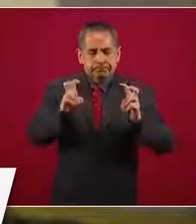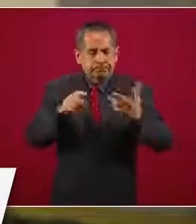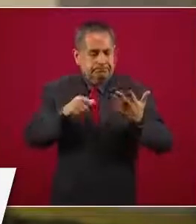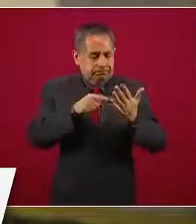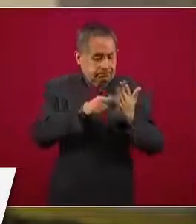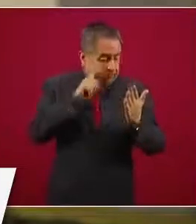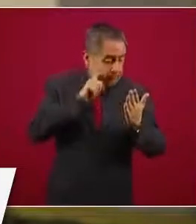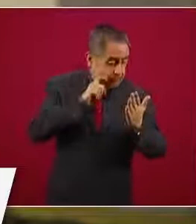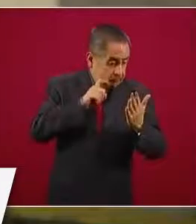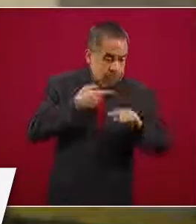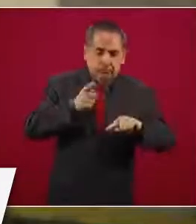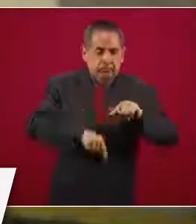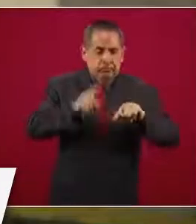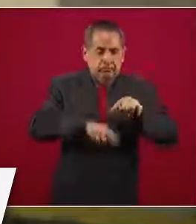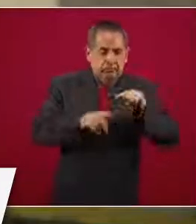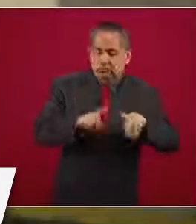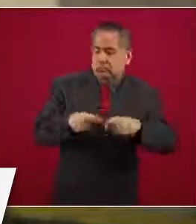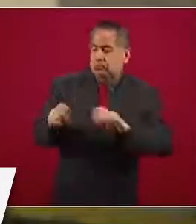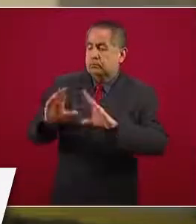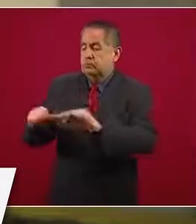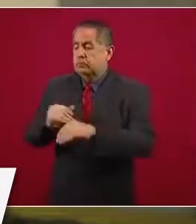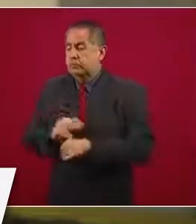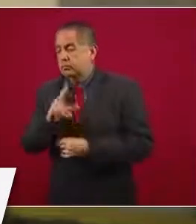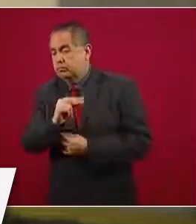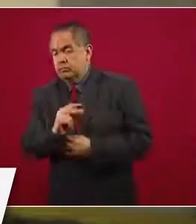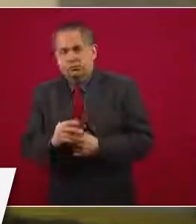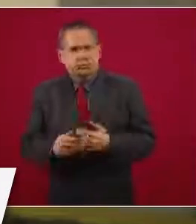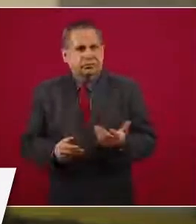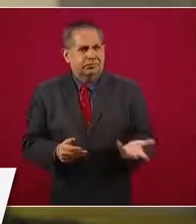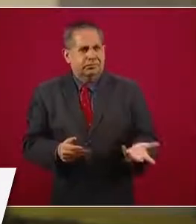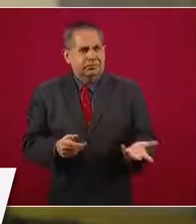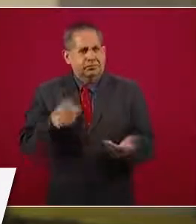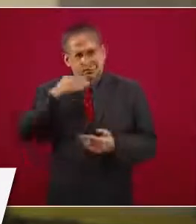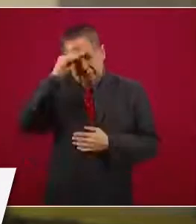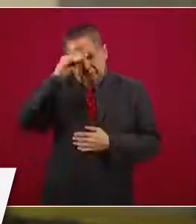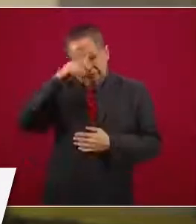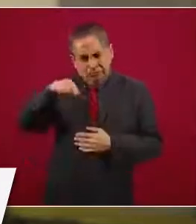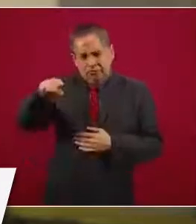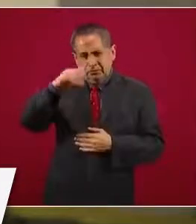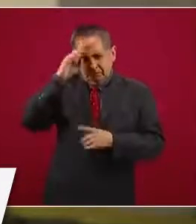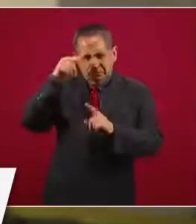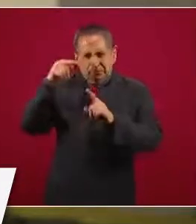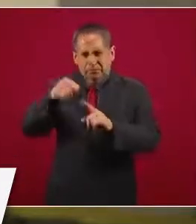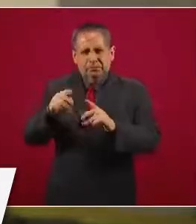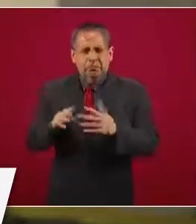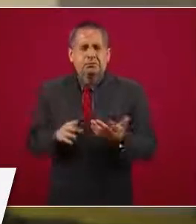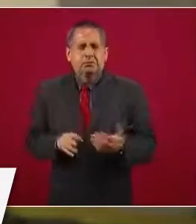reproductivo, entre otros. La pregunta es qué opinión le merece este punto,